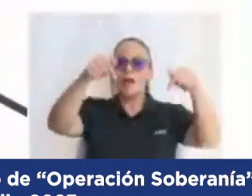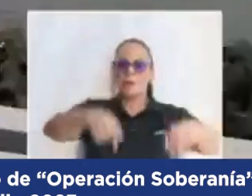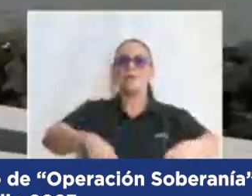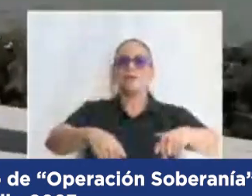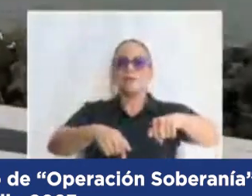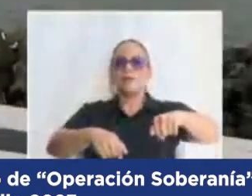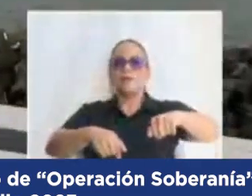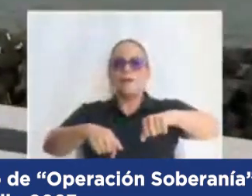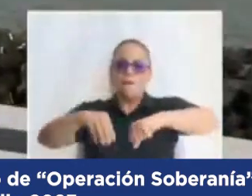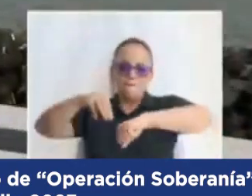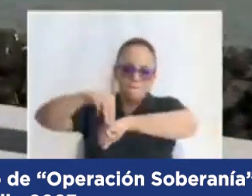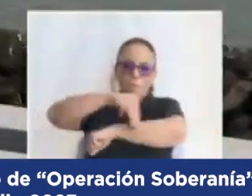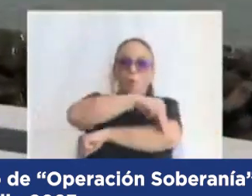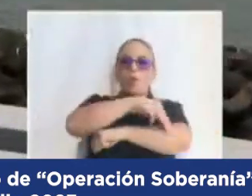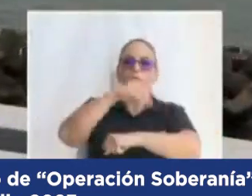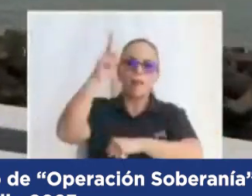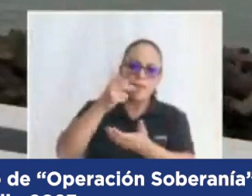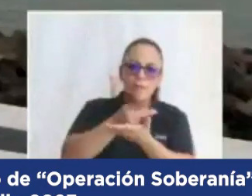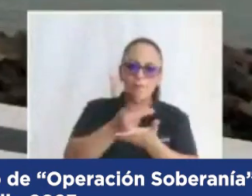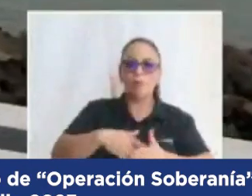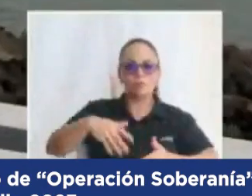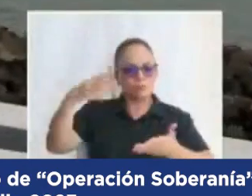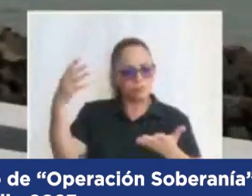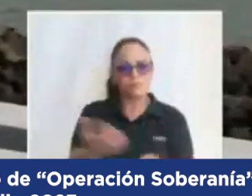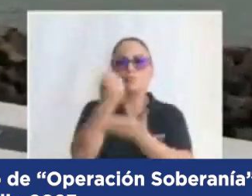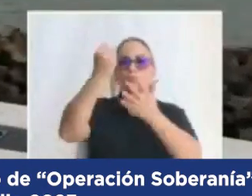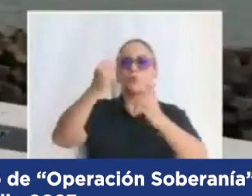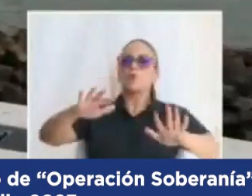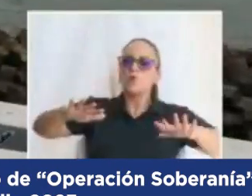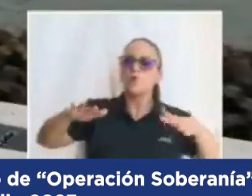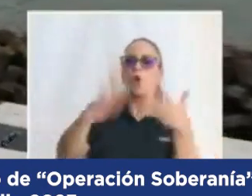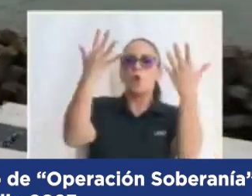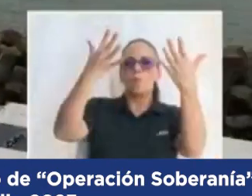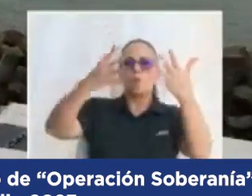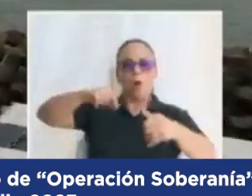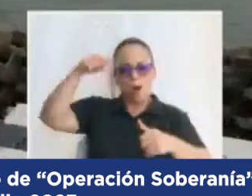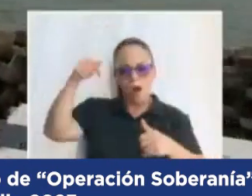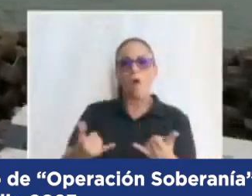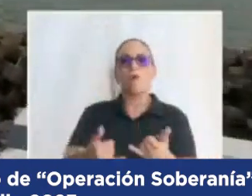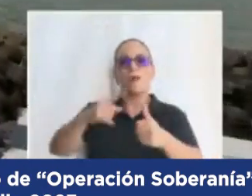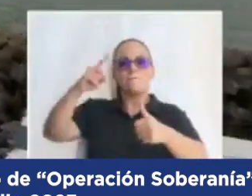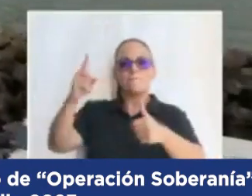Limón como el primer paso